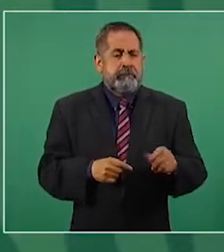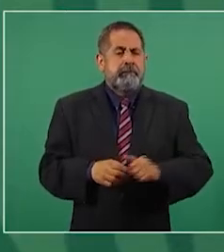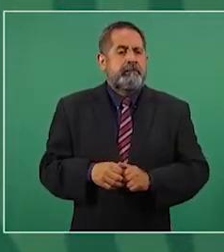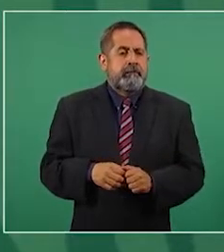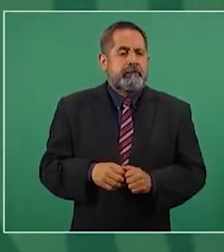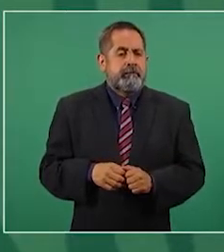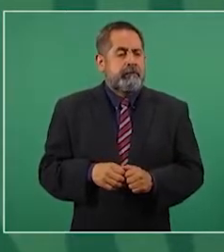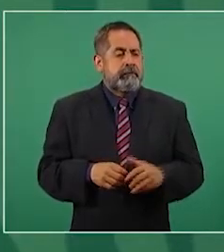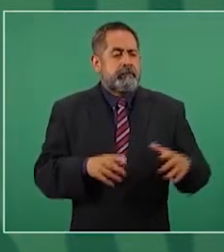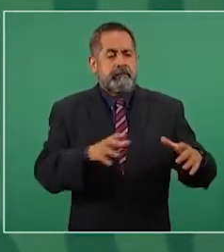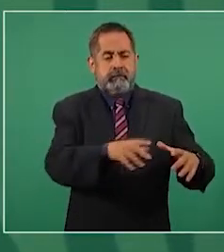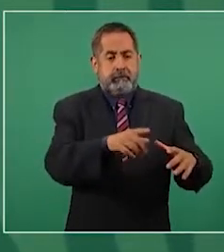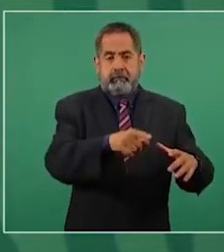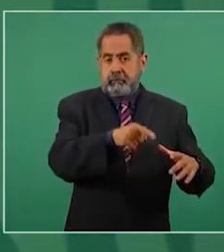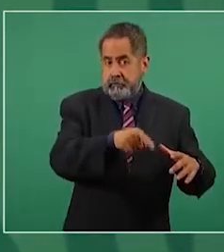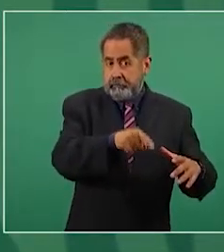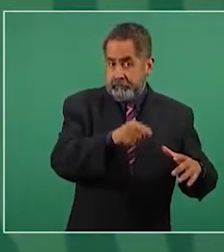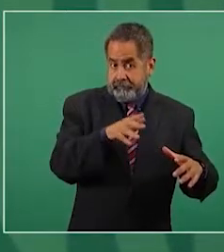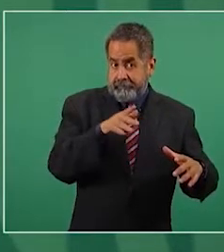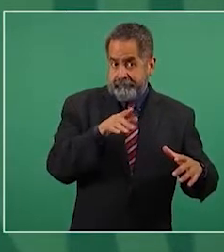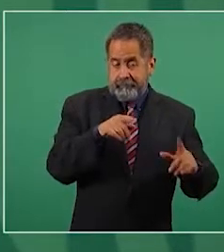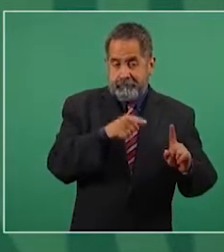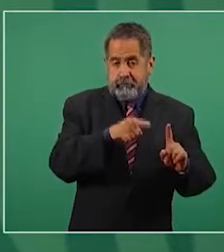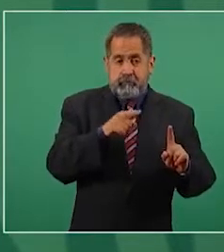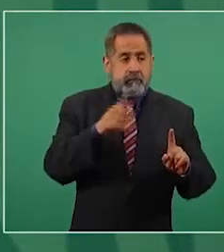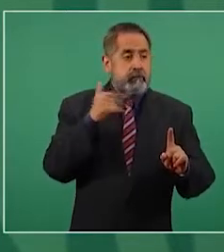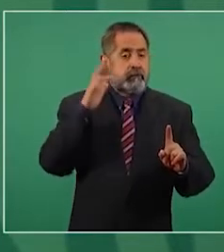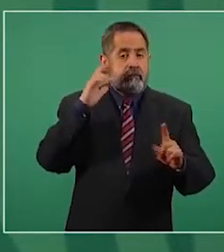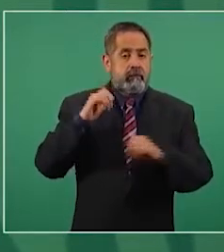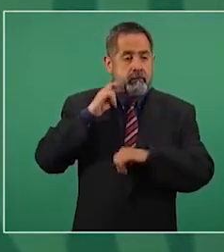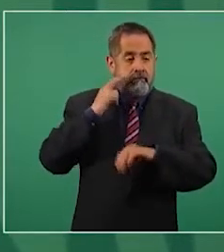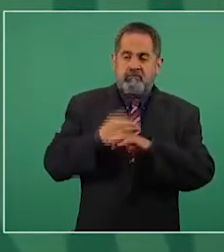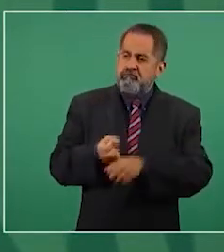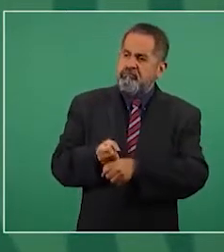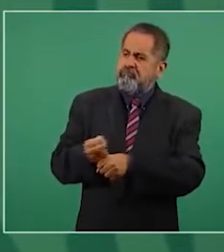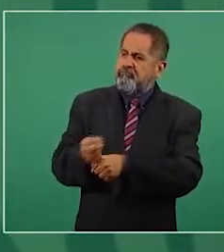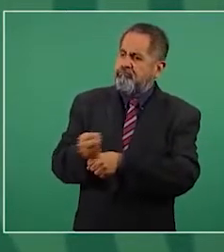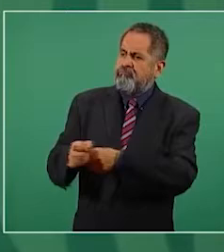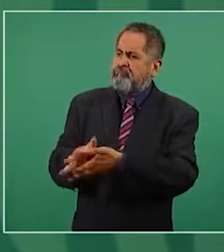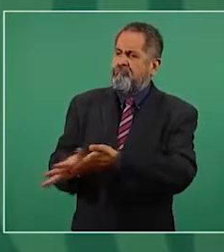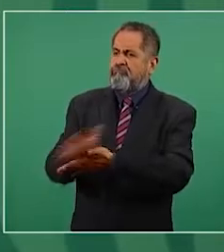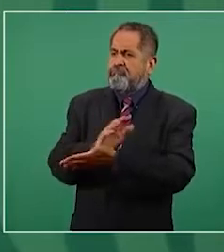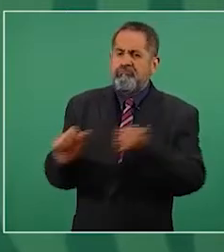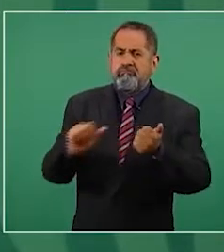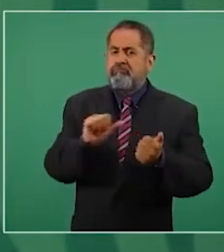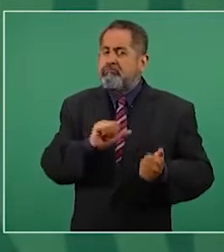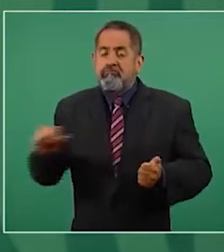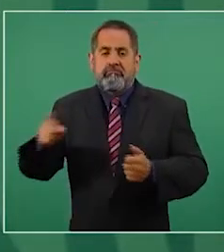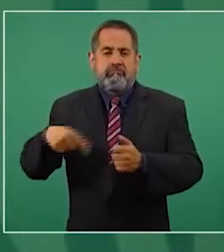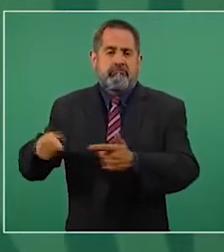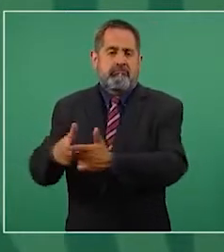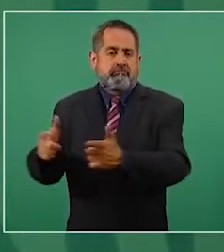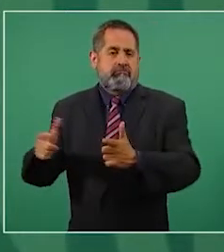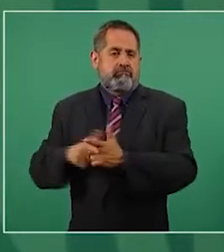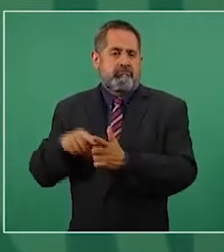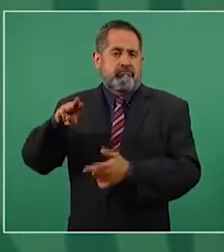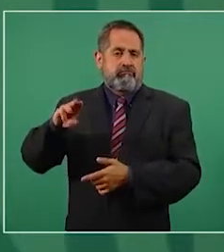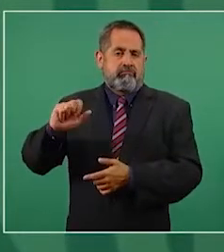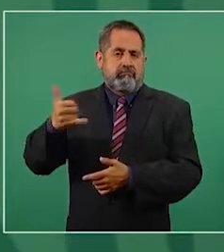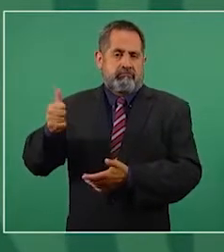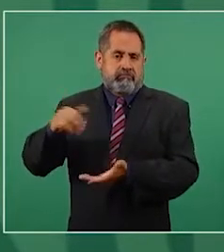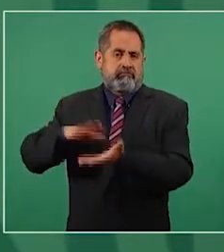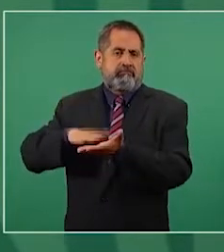Porque estaba a cargo del exterminio de los mayas en lo que hoy es Quintana Roo.